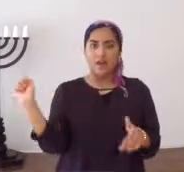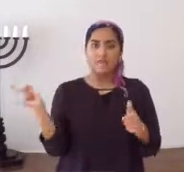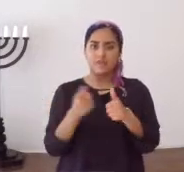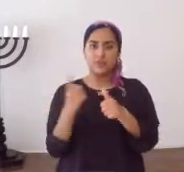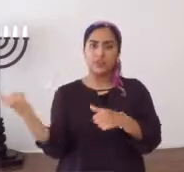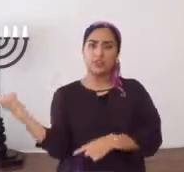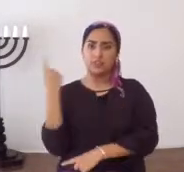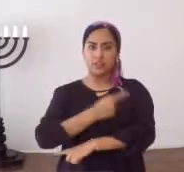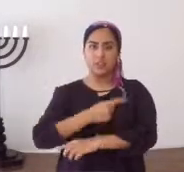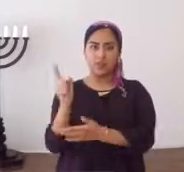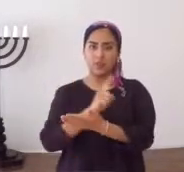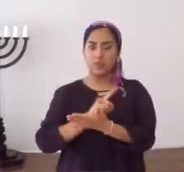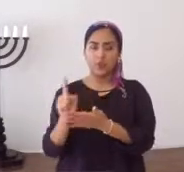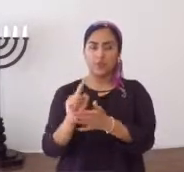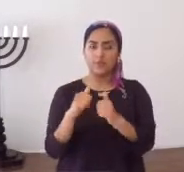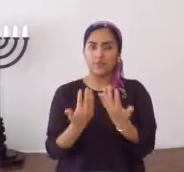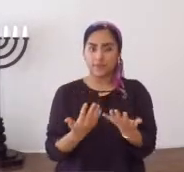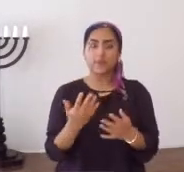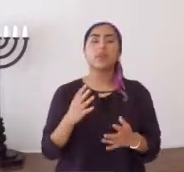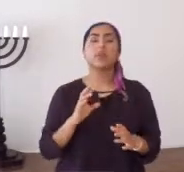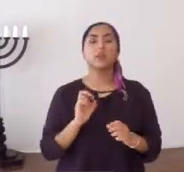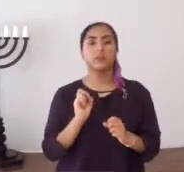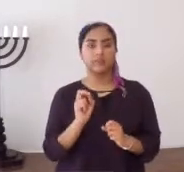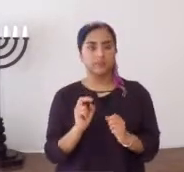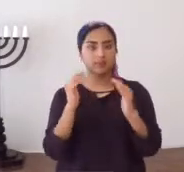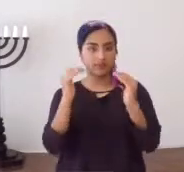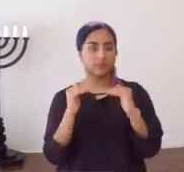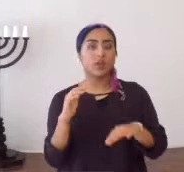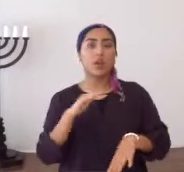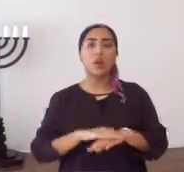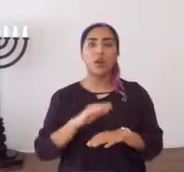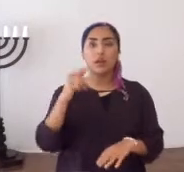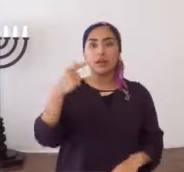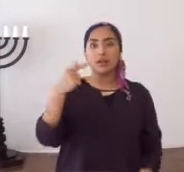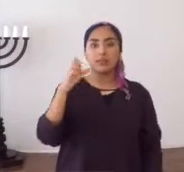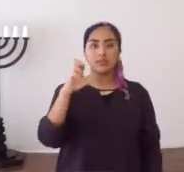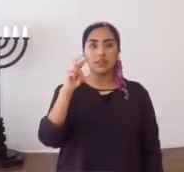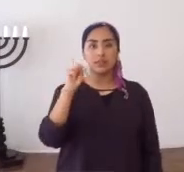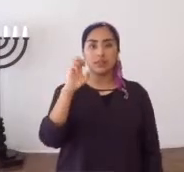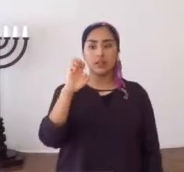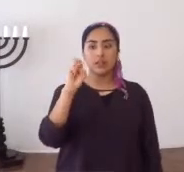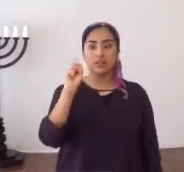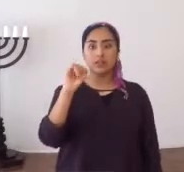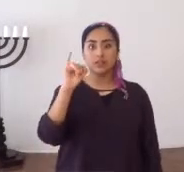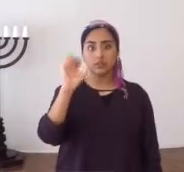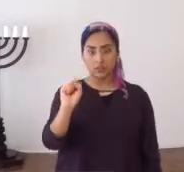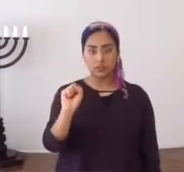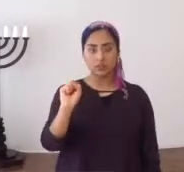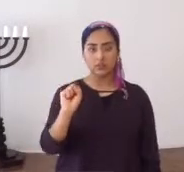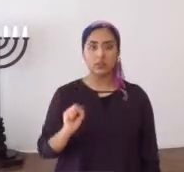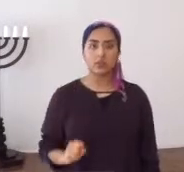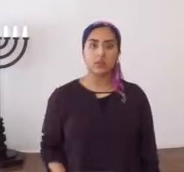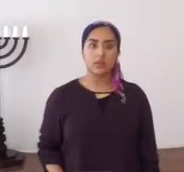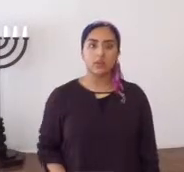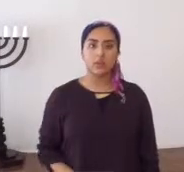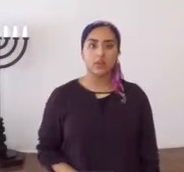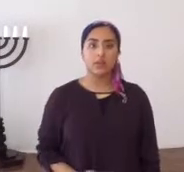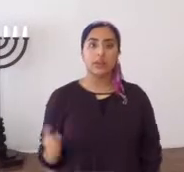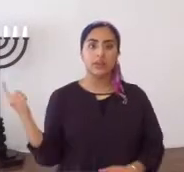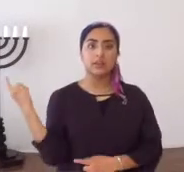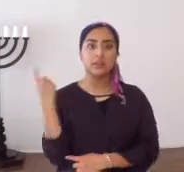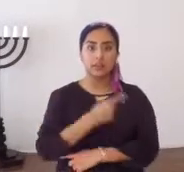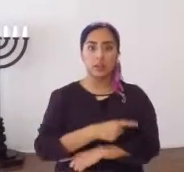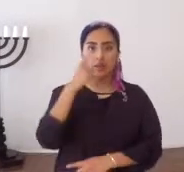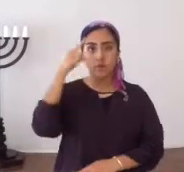considerar, pues, entonces, el primer día de la semana? Bueno, en Bereshit, que es Génesis, pero lo correcto es